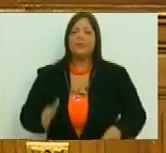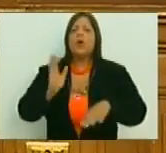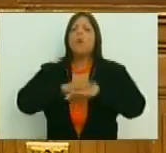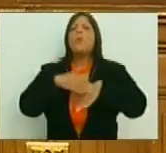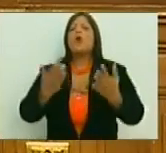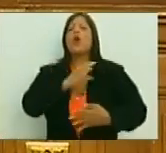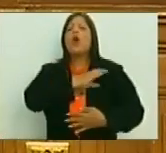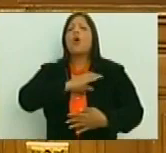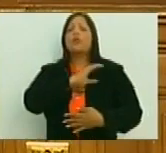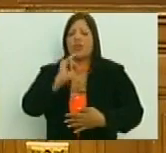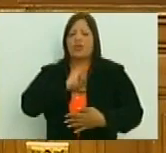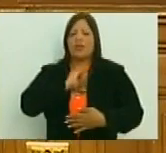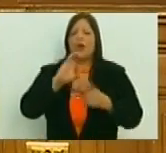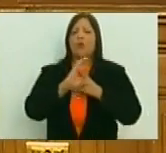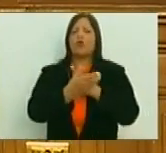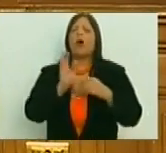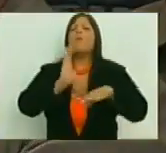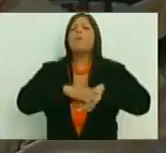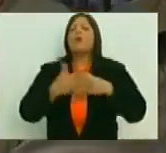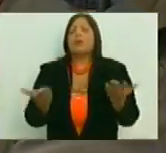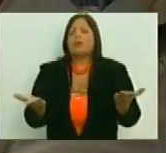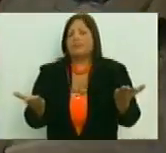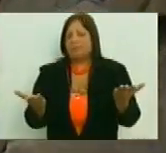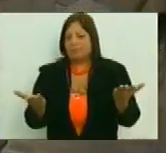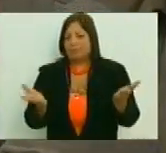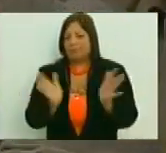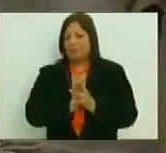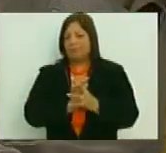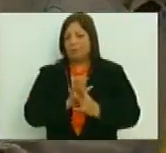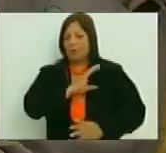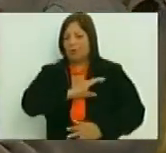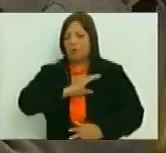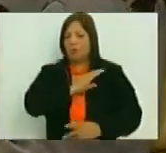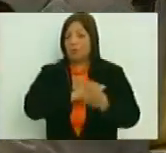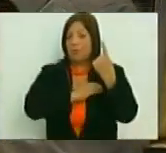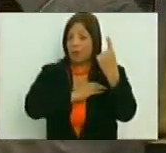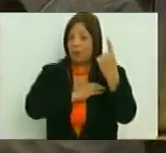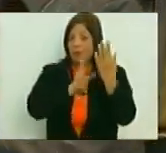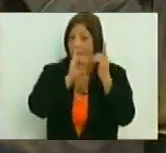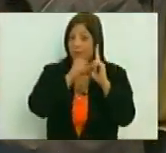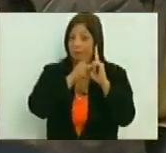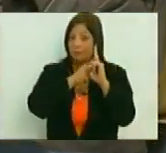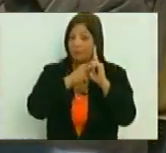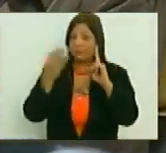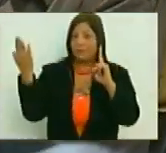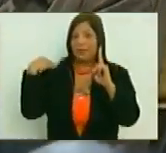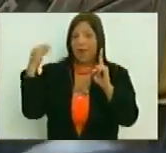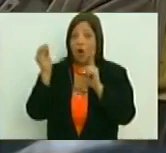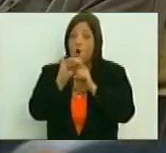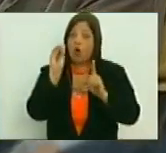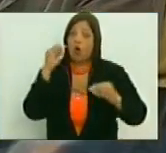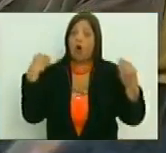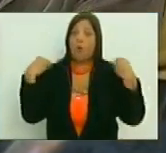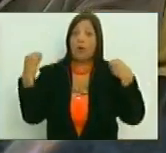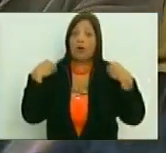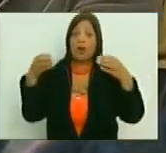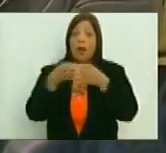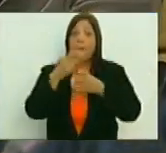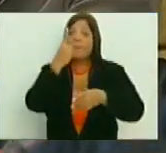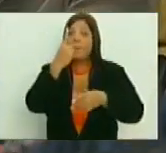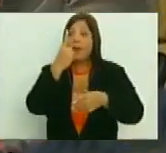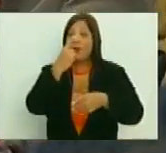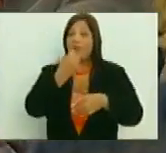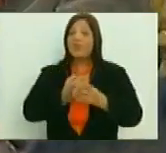esta Comisión de Identidad Cultural? En primer término, porque en la convocatoria del primero de mayo,